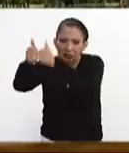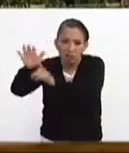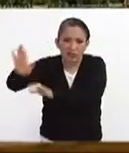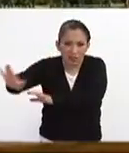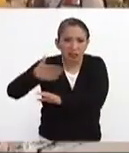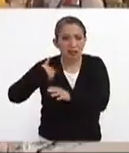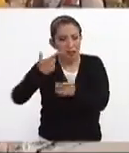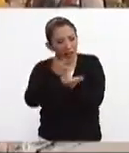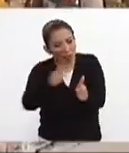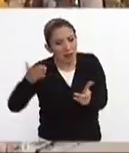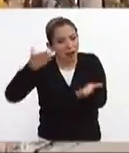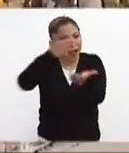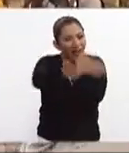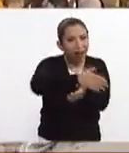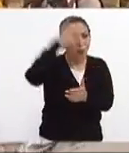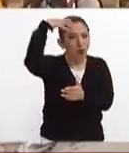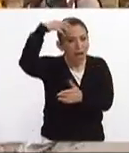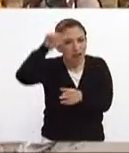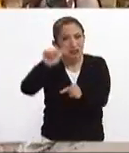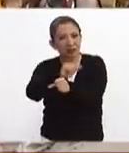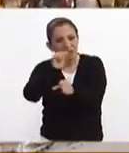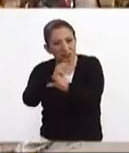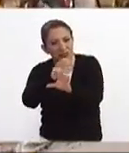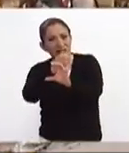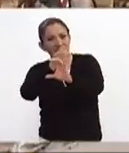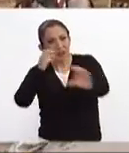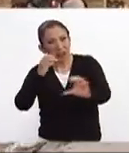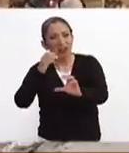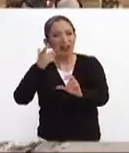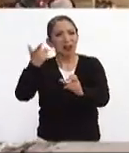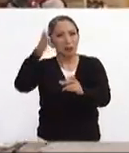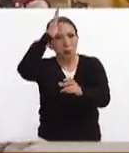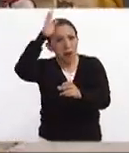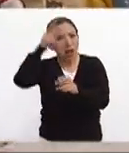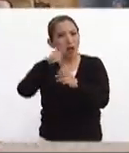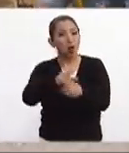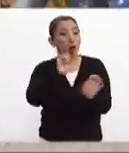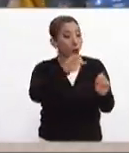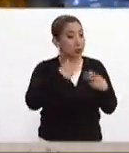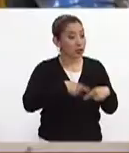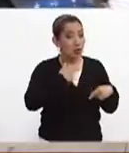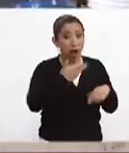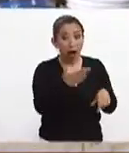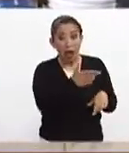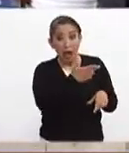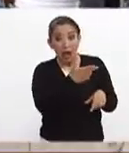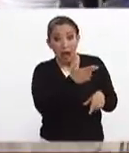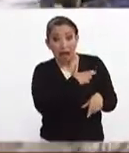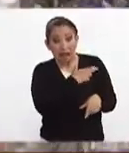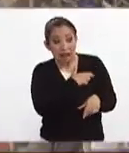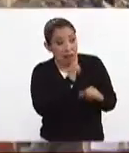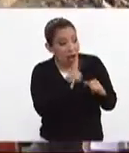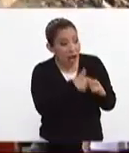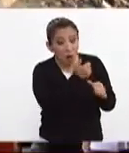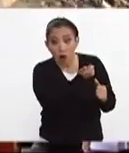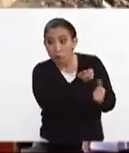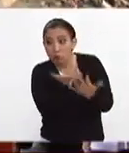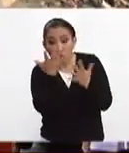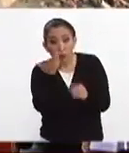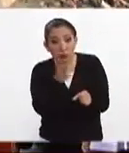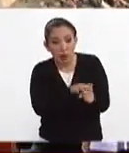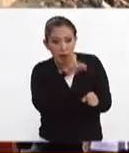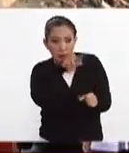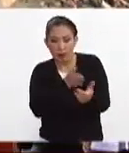puedan llegar oportunamente a los lugares donde se requiere una ambulancia, así como la salida de las personas que tienen que ser trasladadas a hospitales.